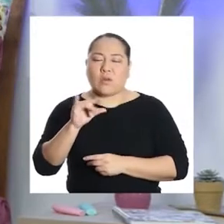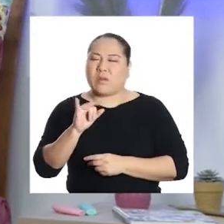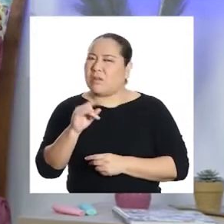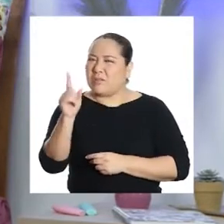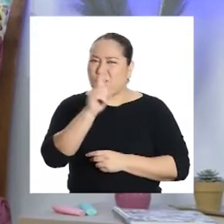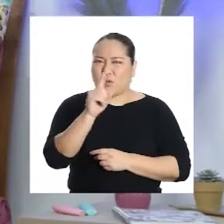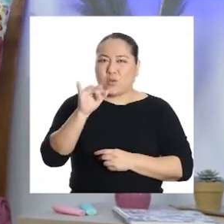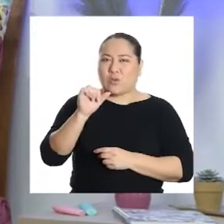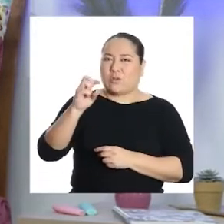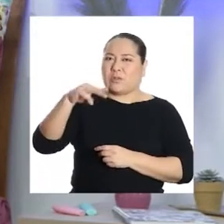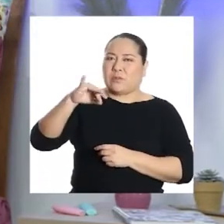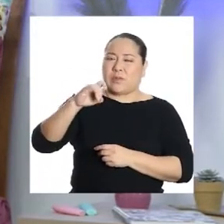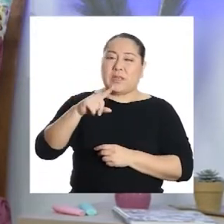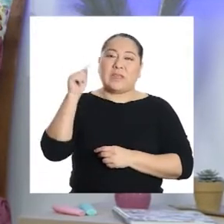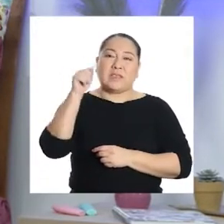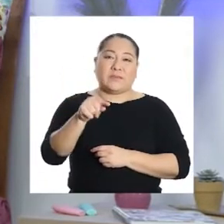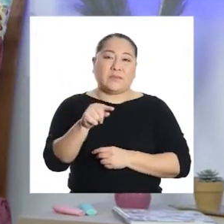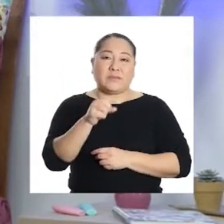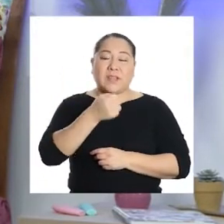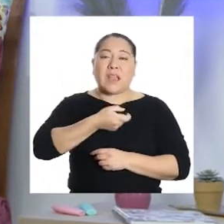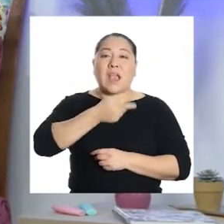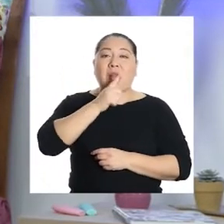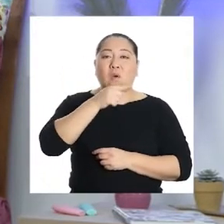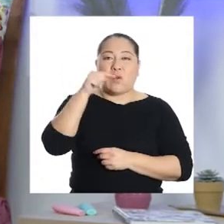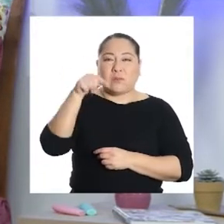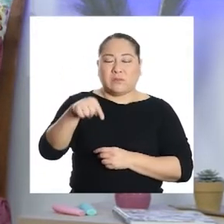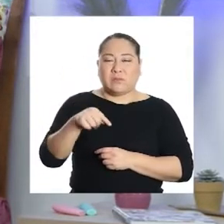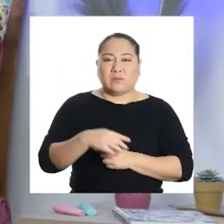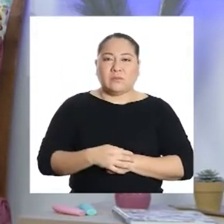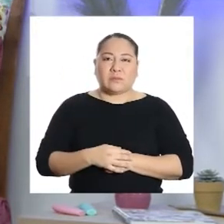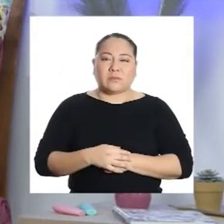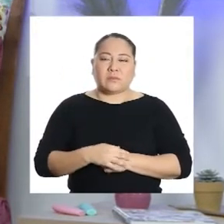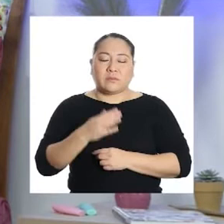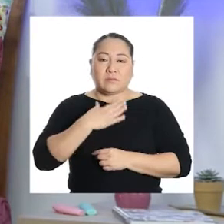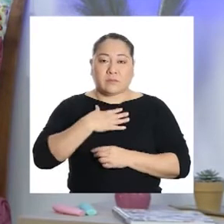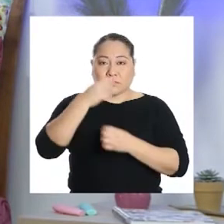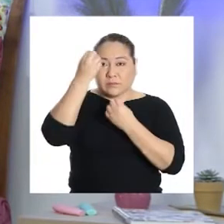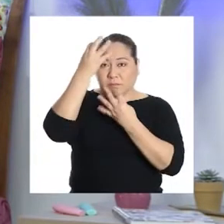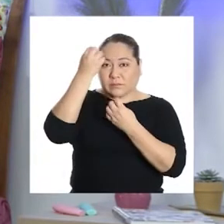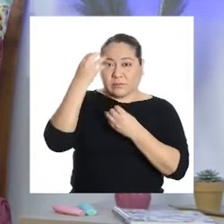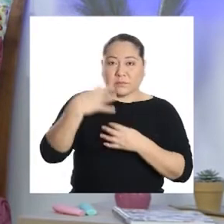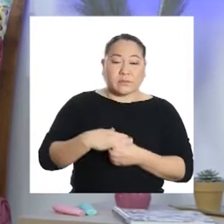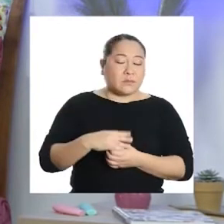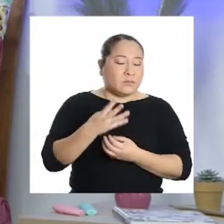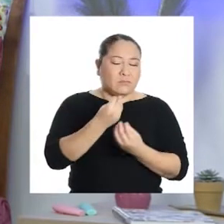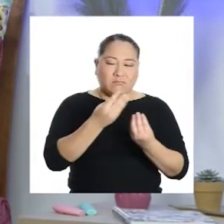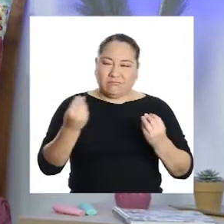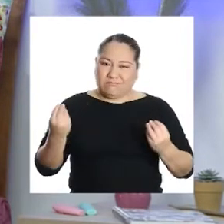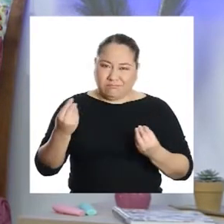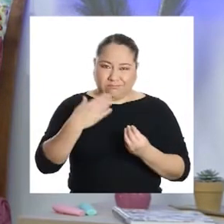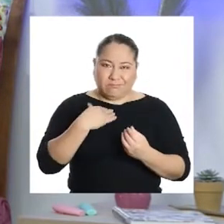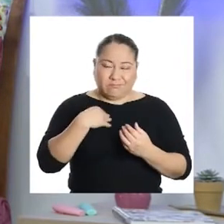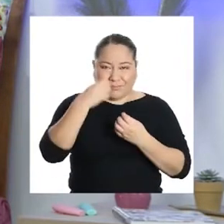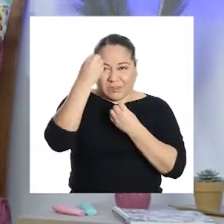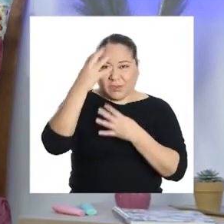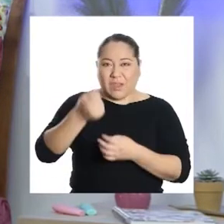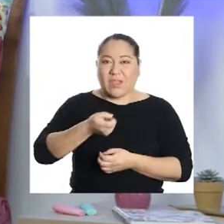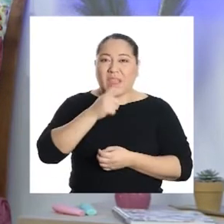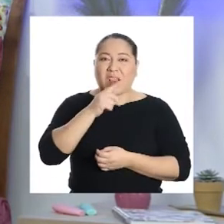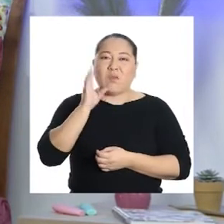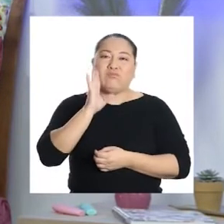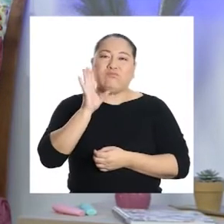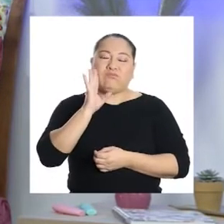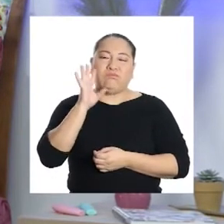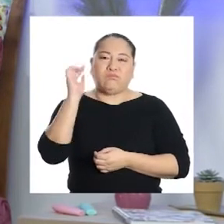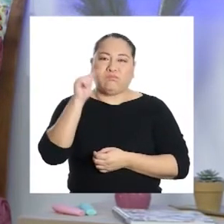No, Yamile. Se trata del agua. En mi data hay mucha información sobre el